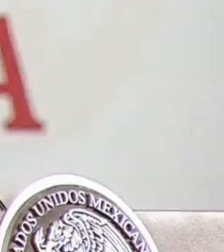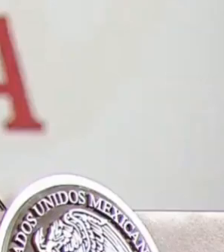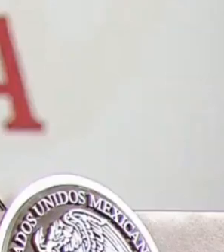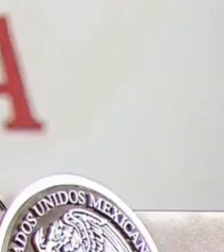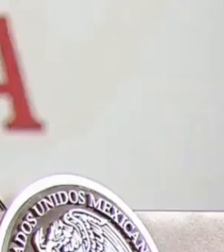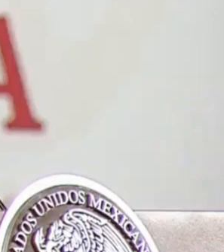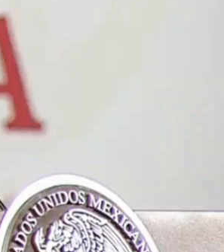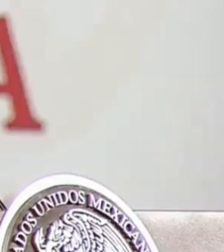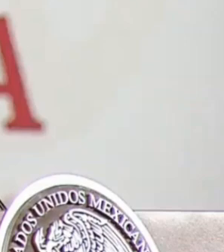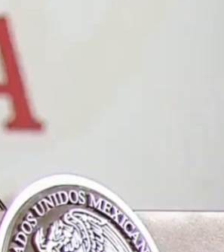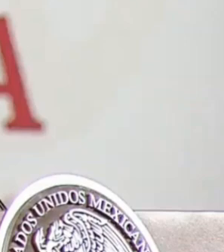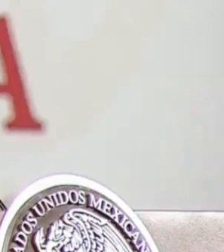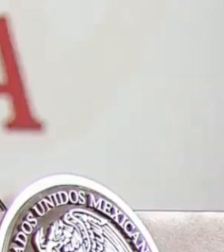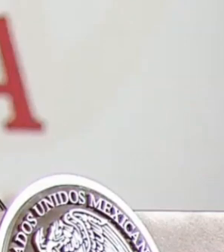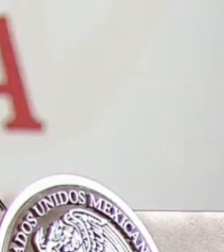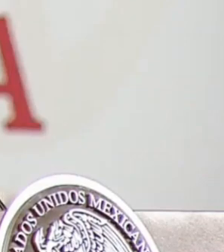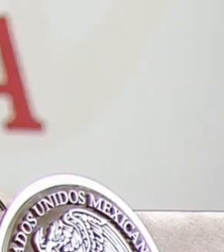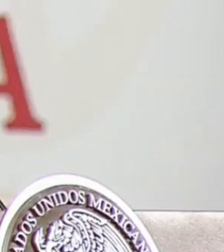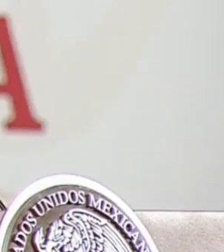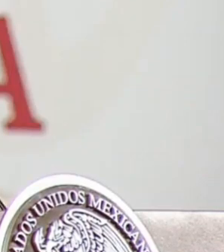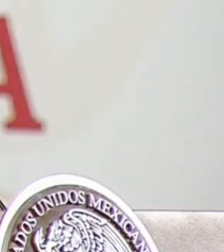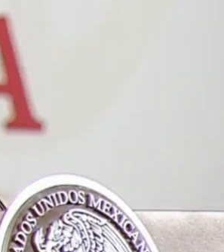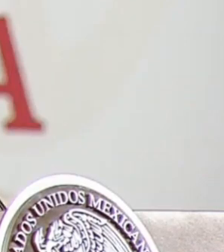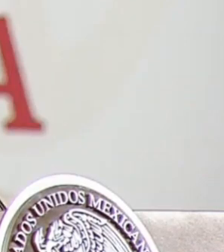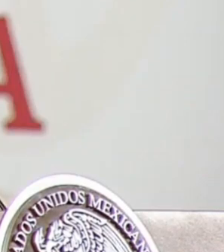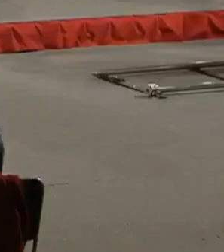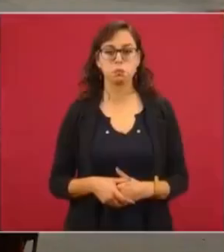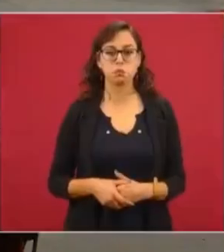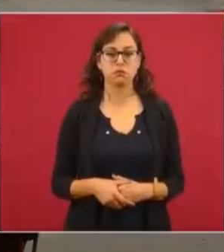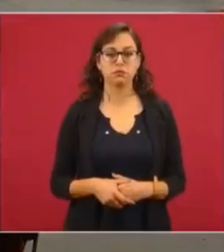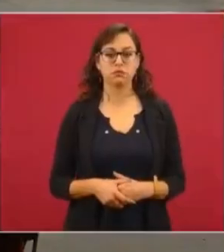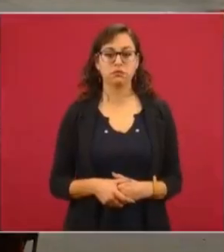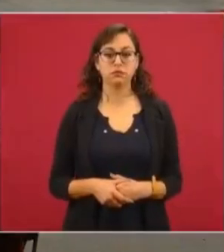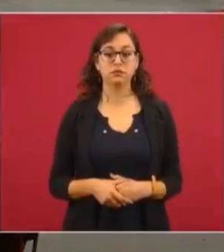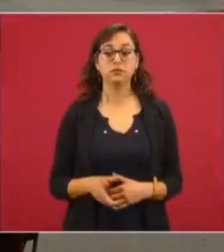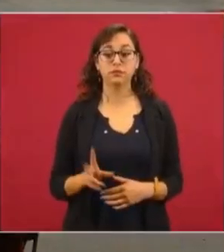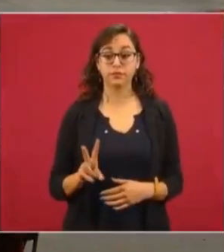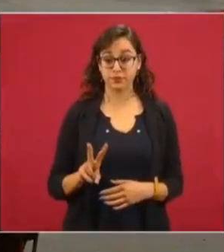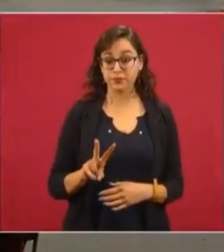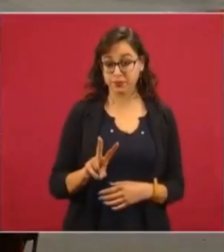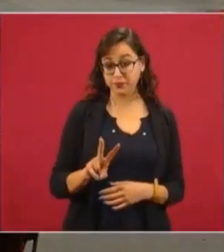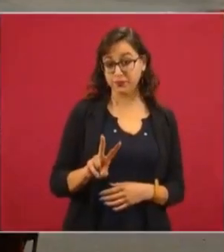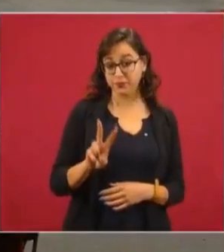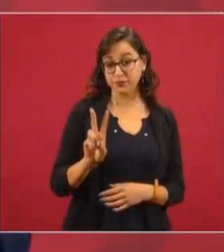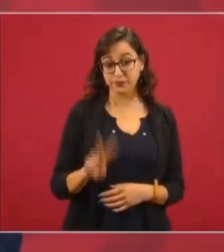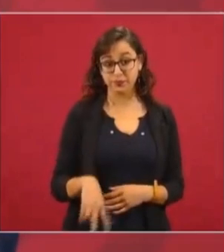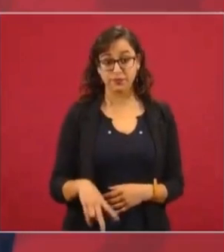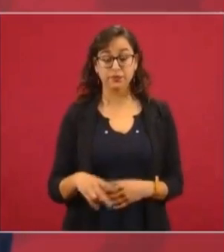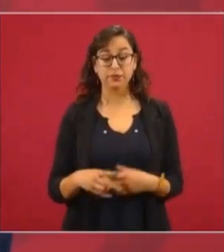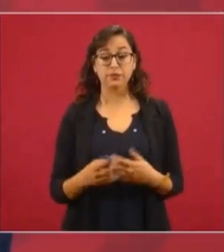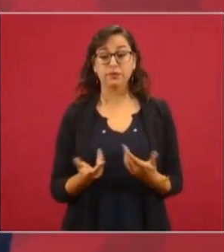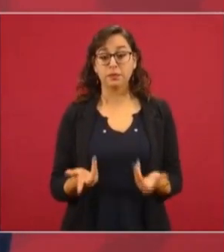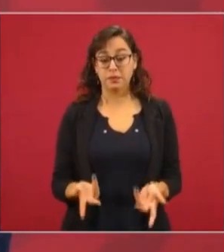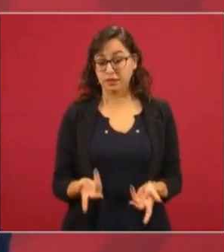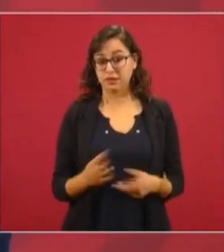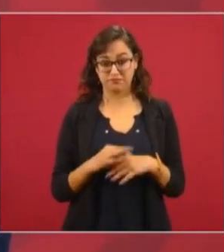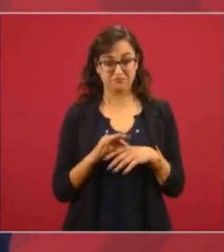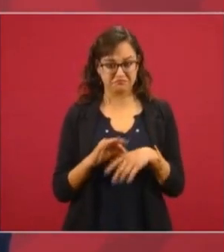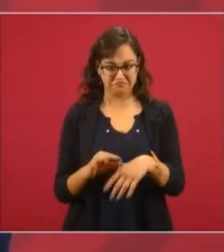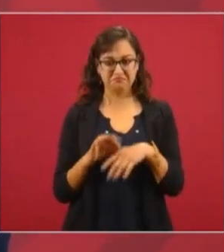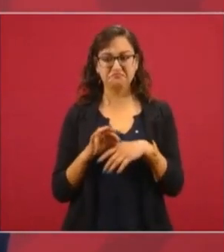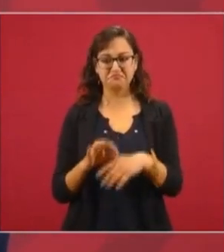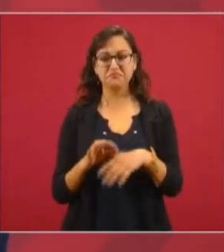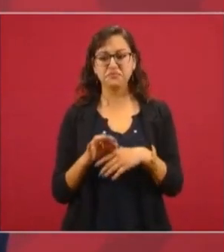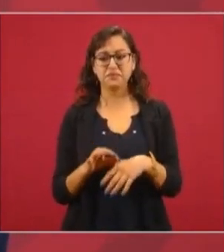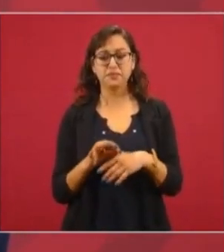hecho que fue juzgado y es